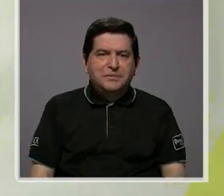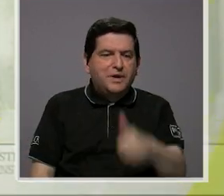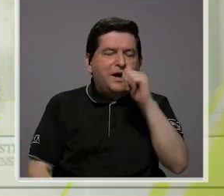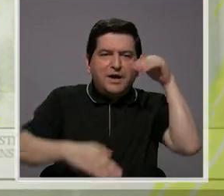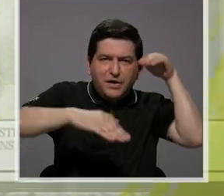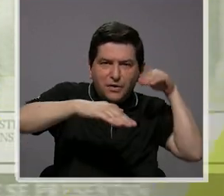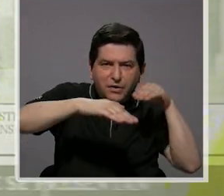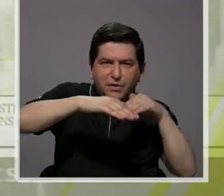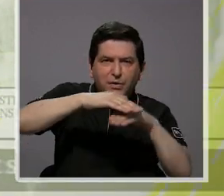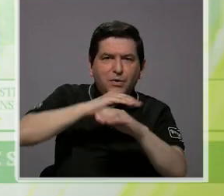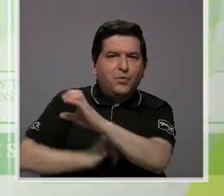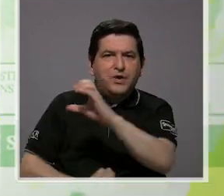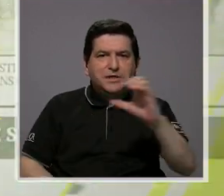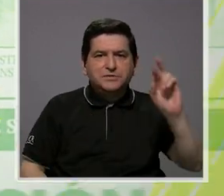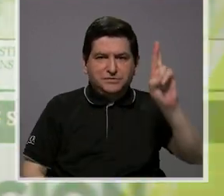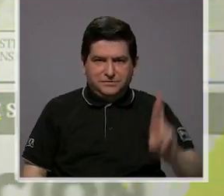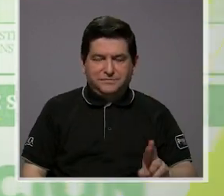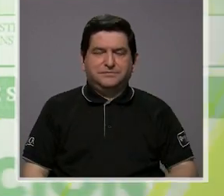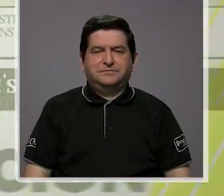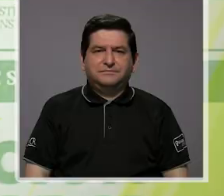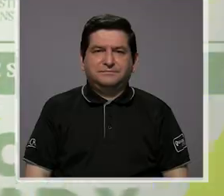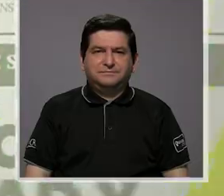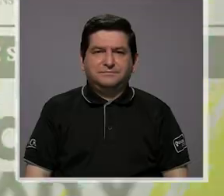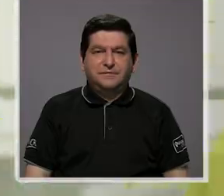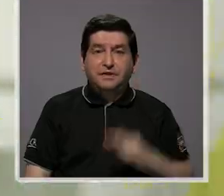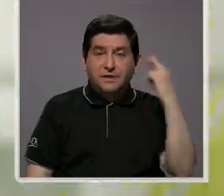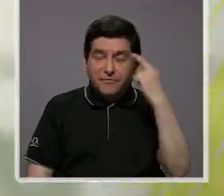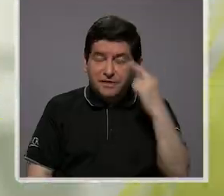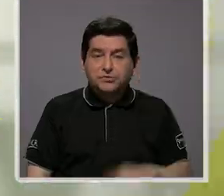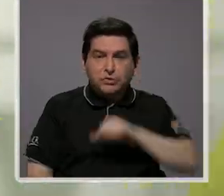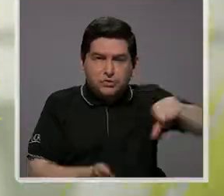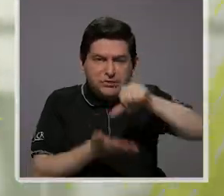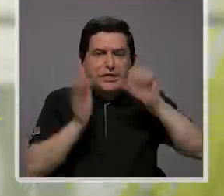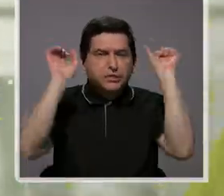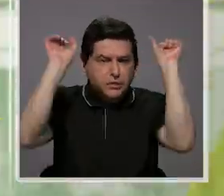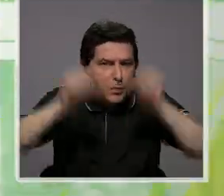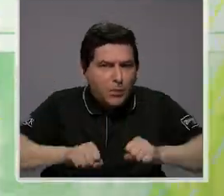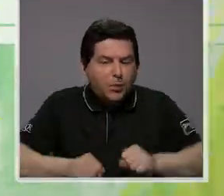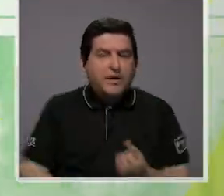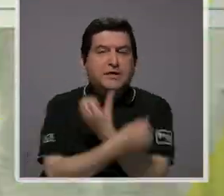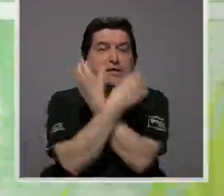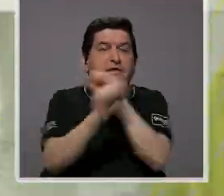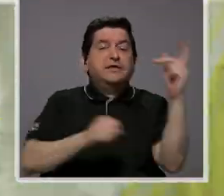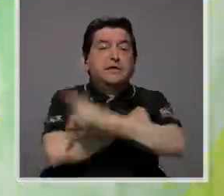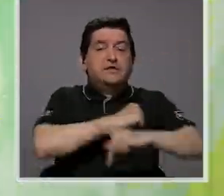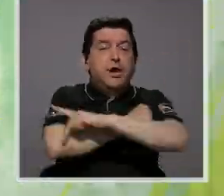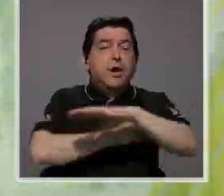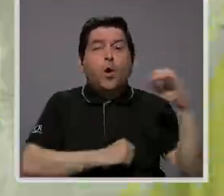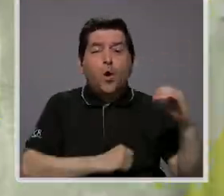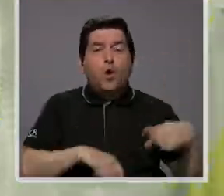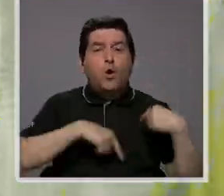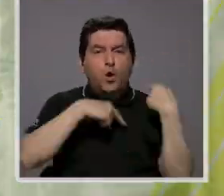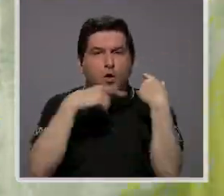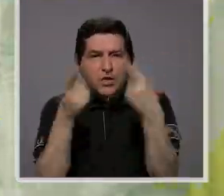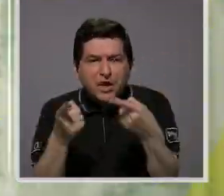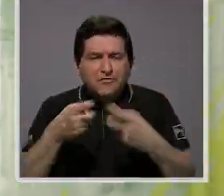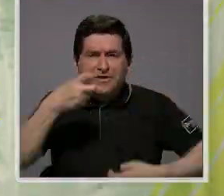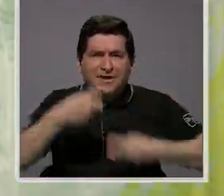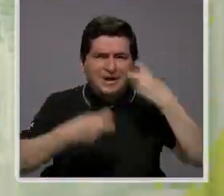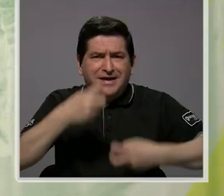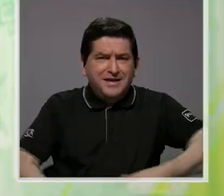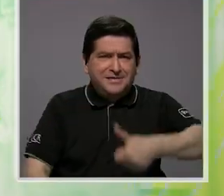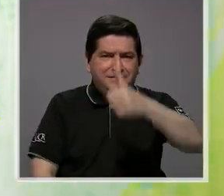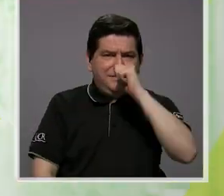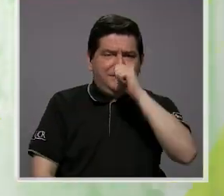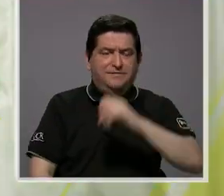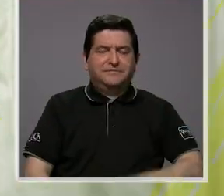las aguas subterráneas en Costa Rica, ya que es el núcleo que puede salvar al país o arrastrar a